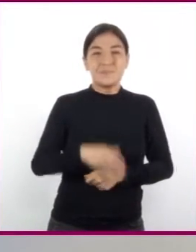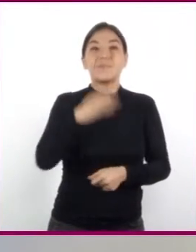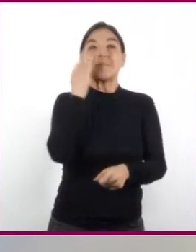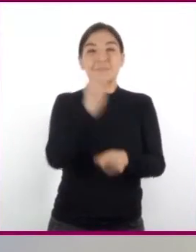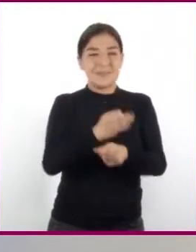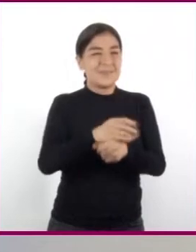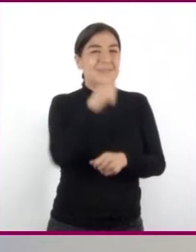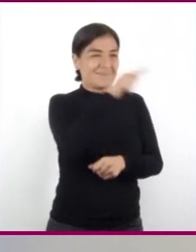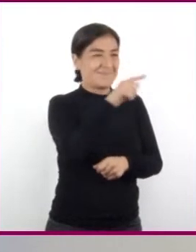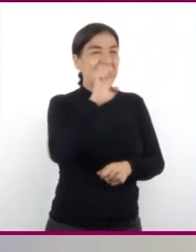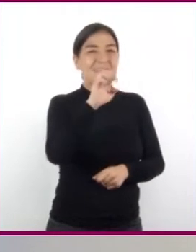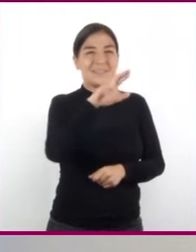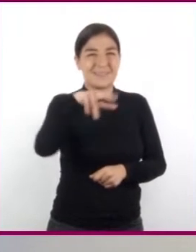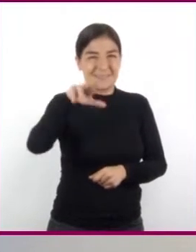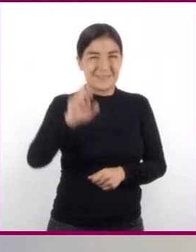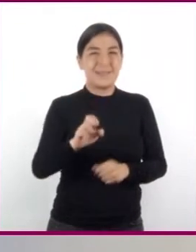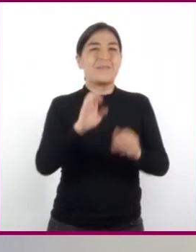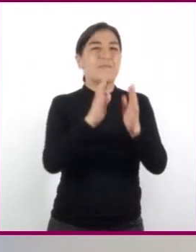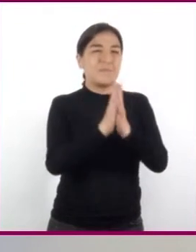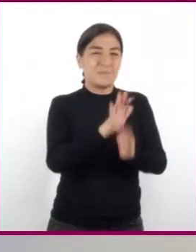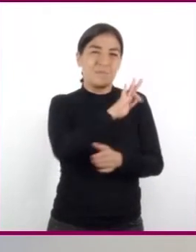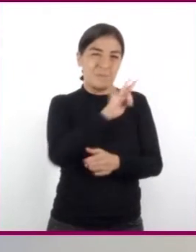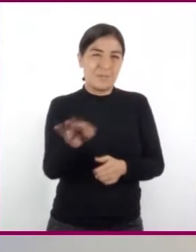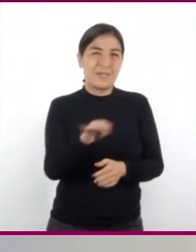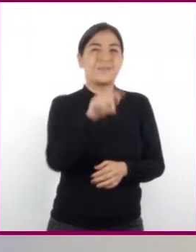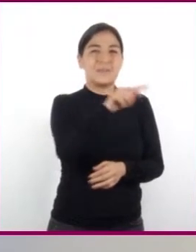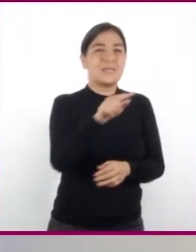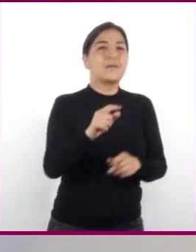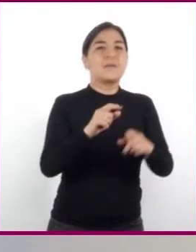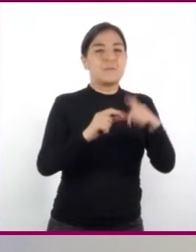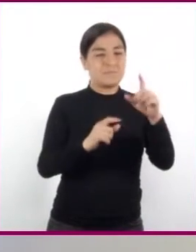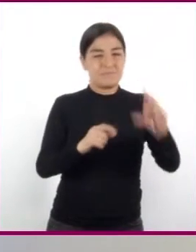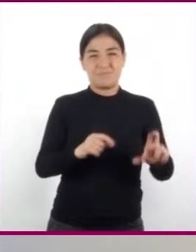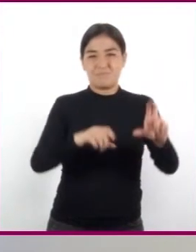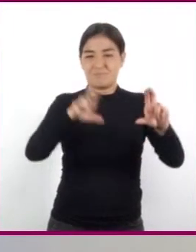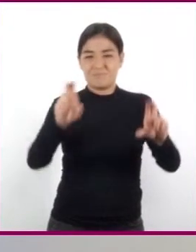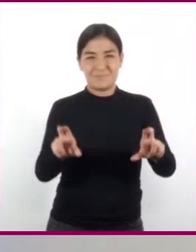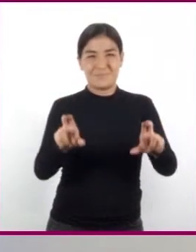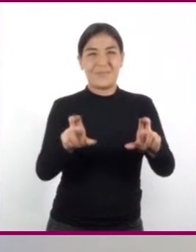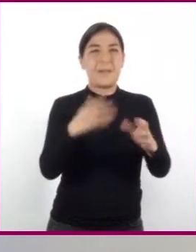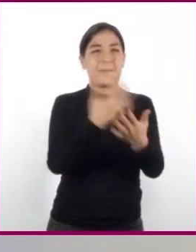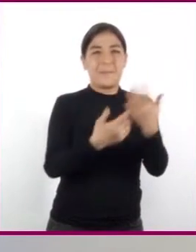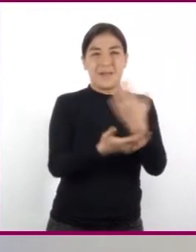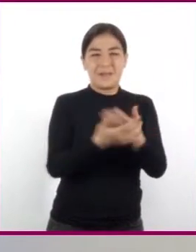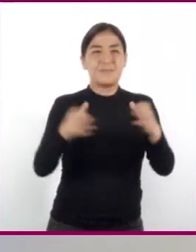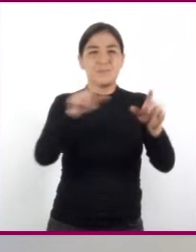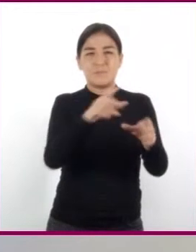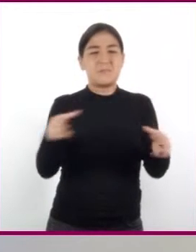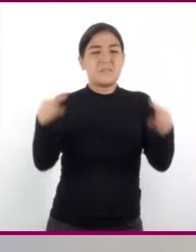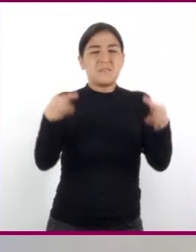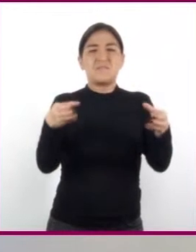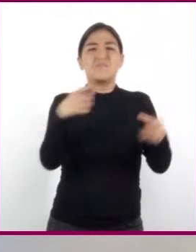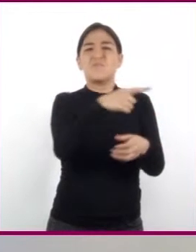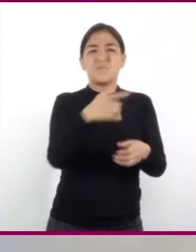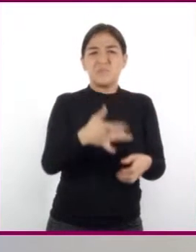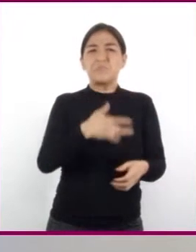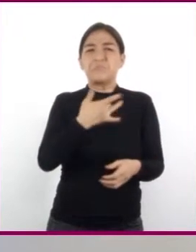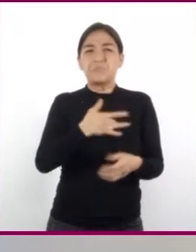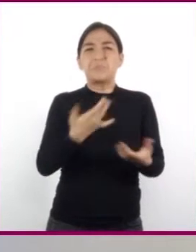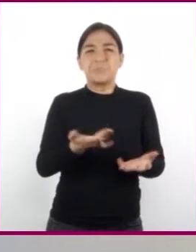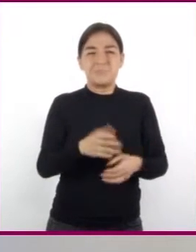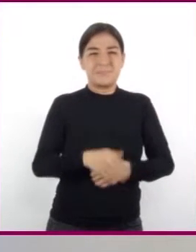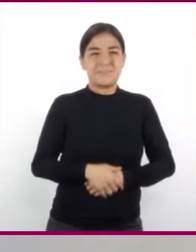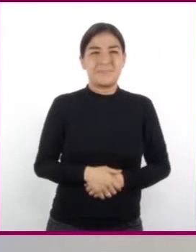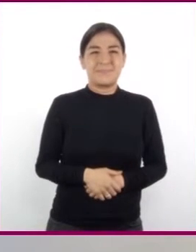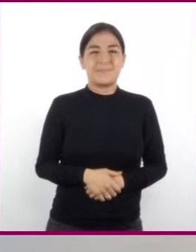Enrique, ¿podrías sostenerlos uno en cada mano? Dime, ¿qué sientes? ¿Qué